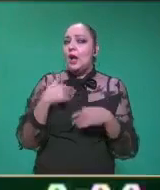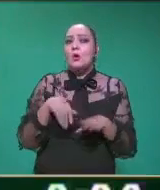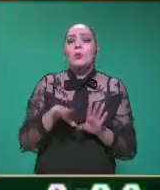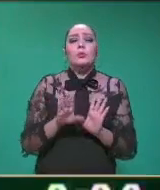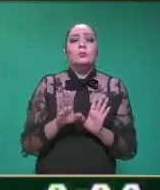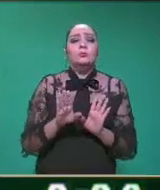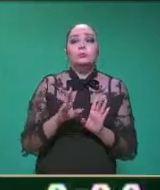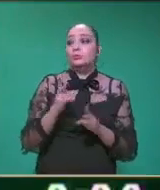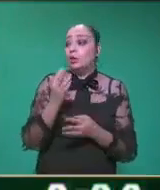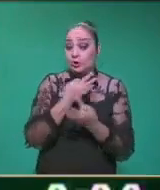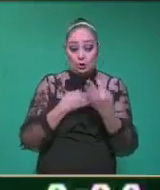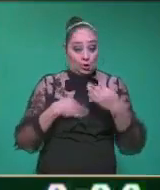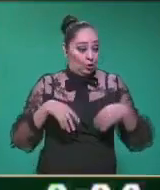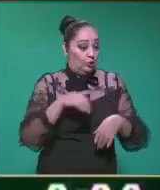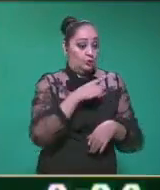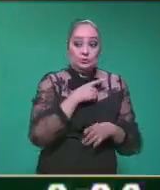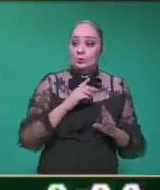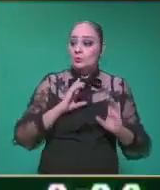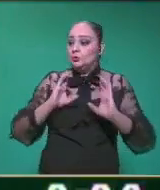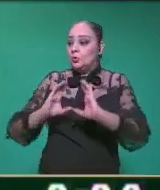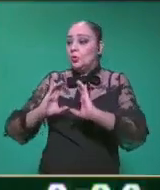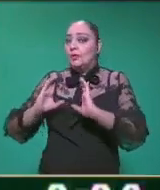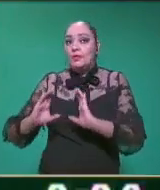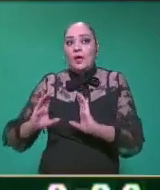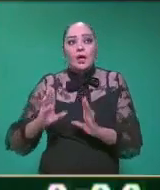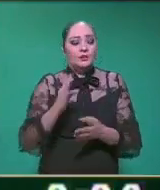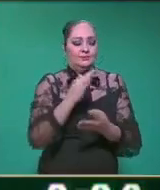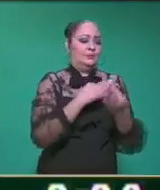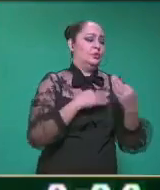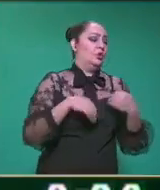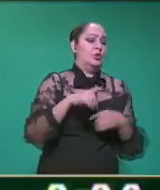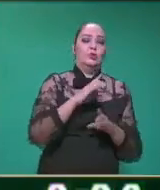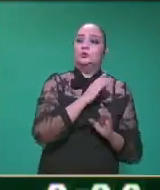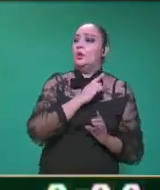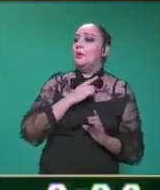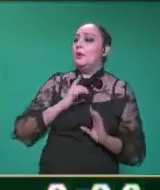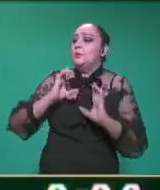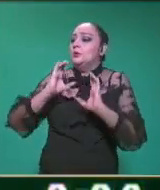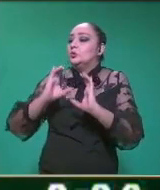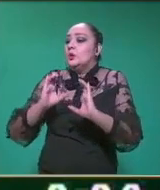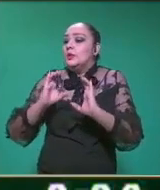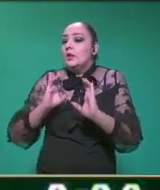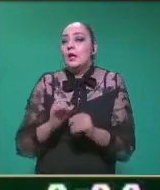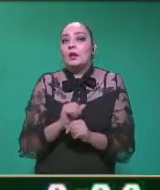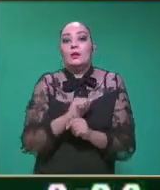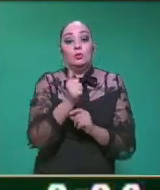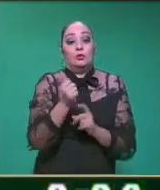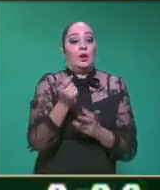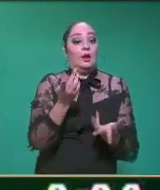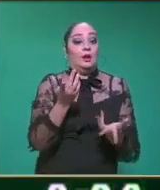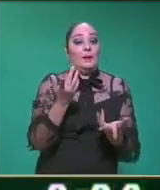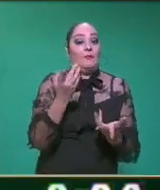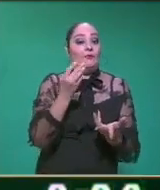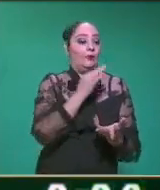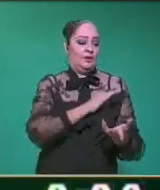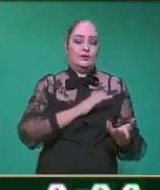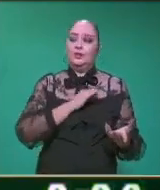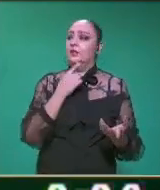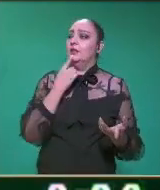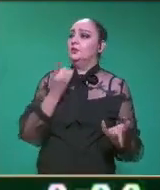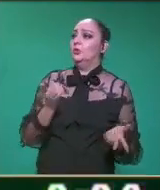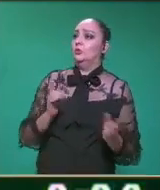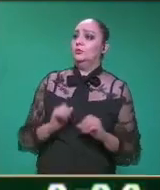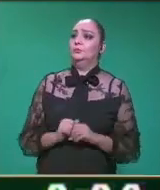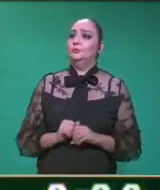Entre todos hay que cuidar. Entre todos hay que cuidar. la siguiente es felicidad. Yo pudiera decir